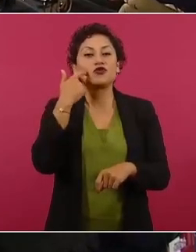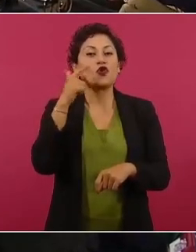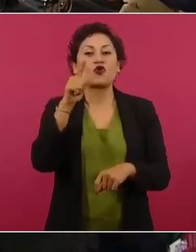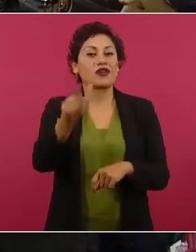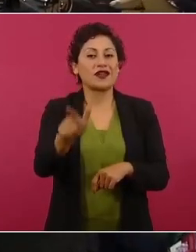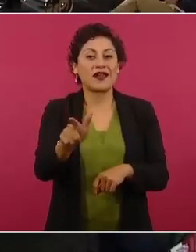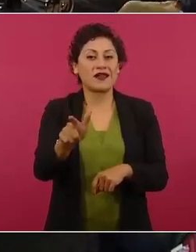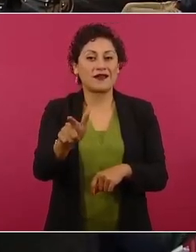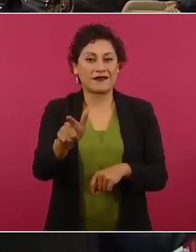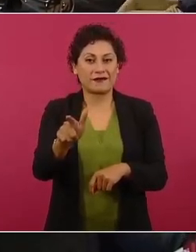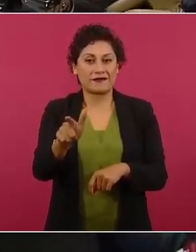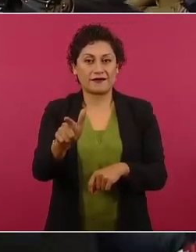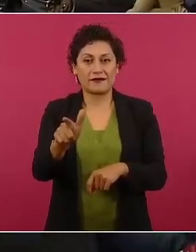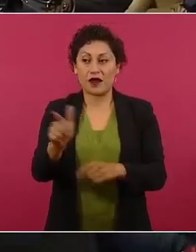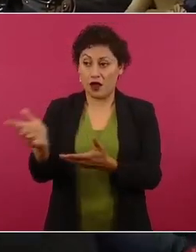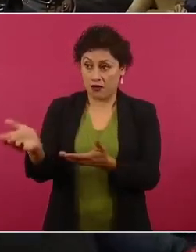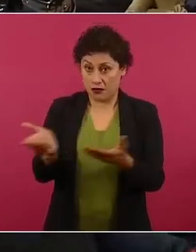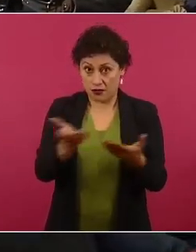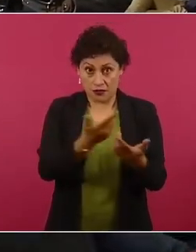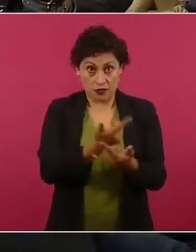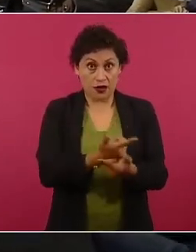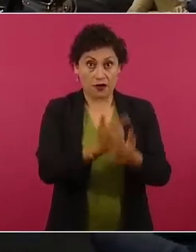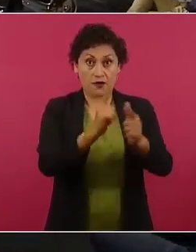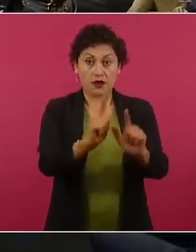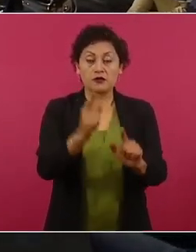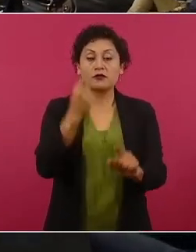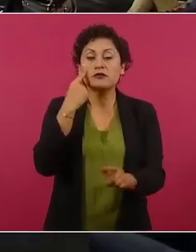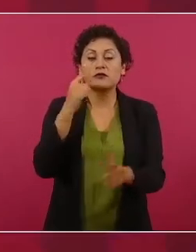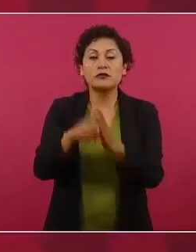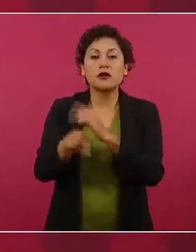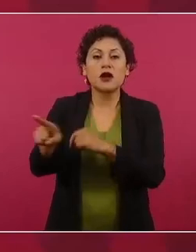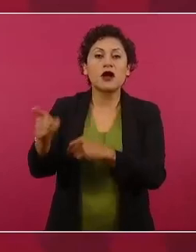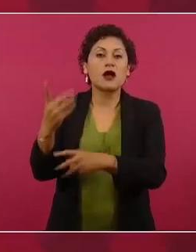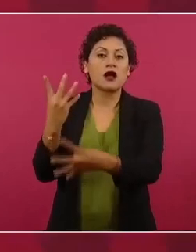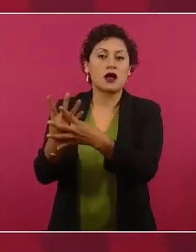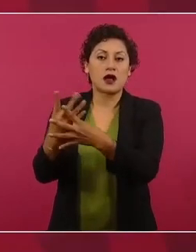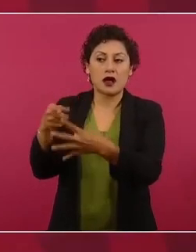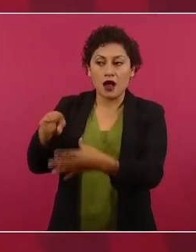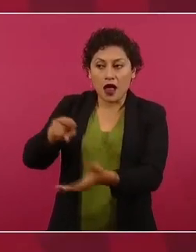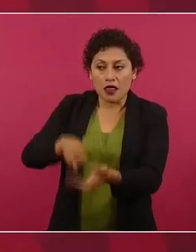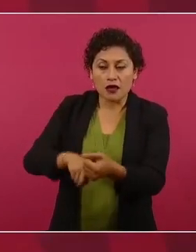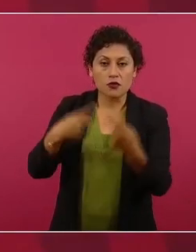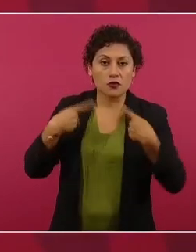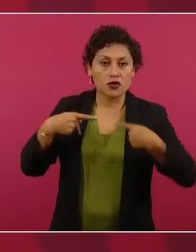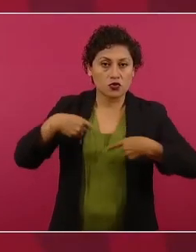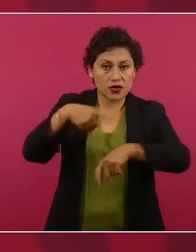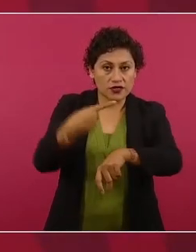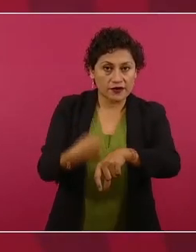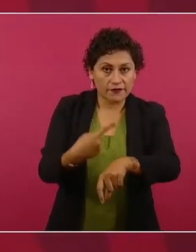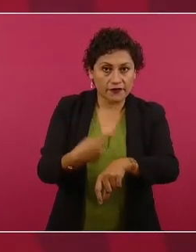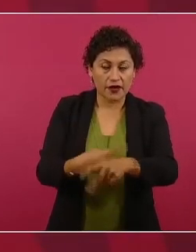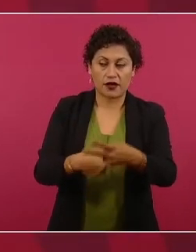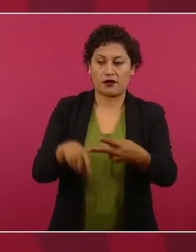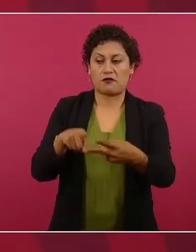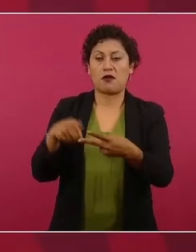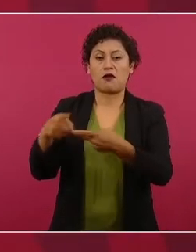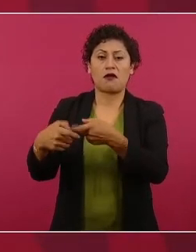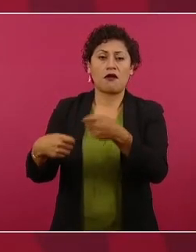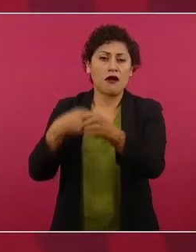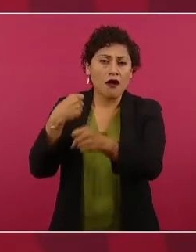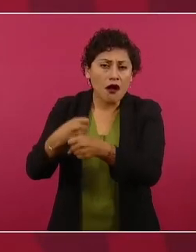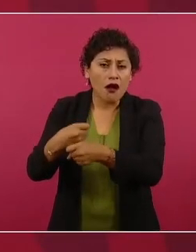liberación de enfermos, de quienes llevaban años sin